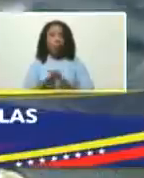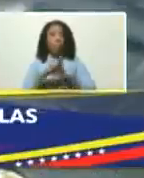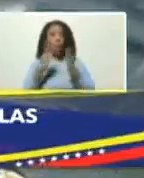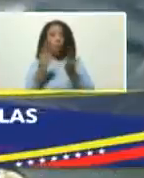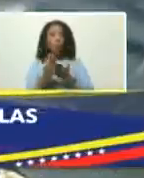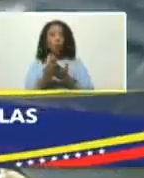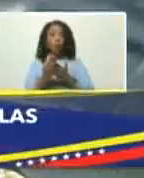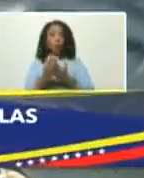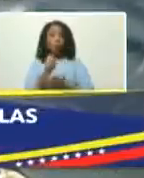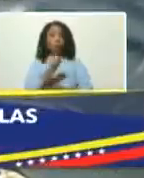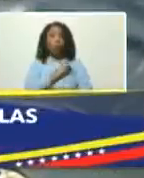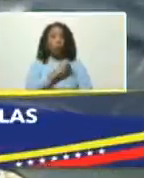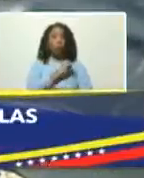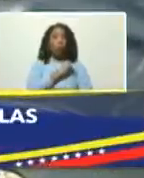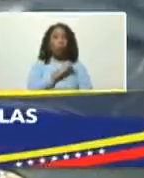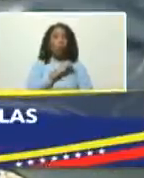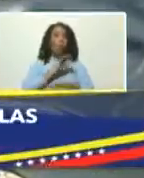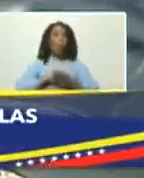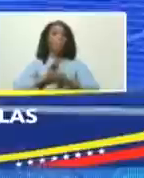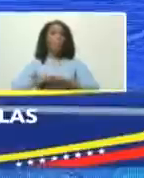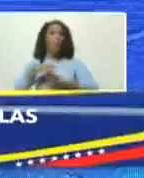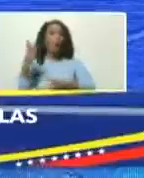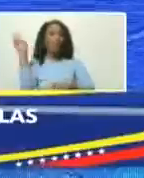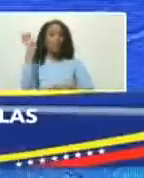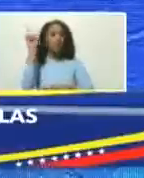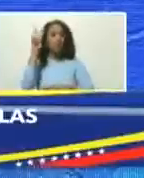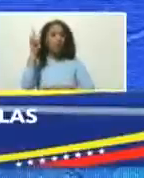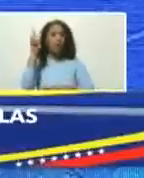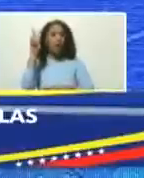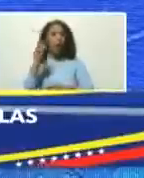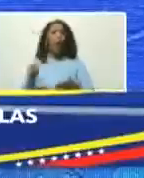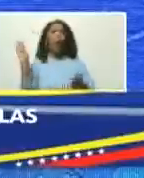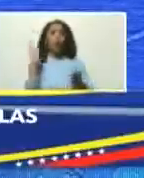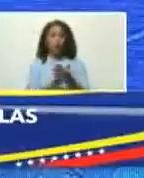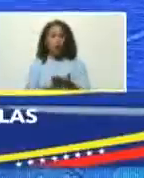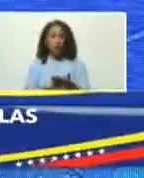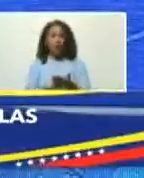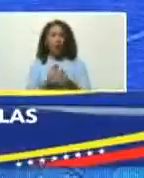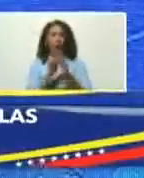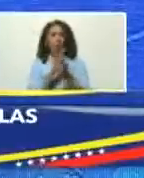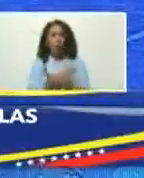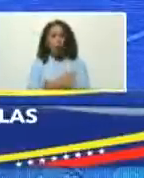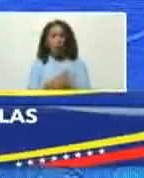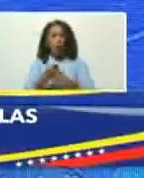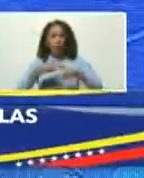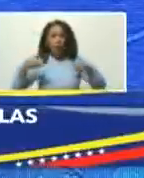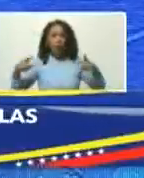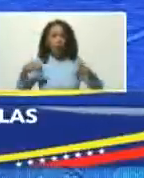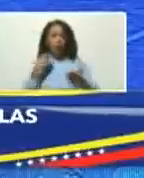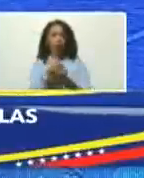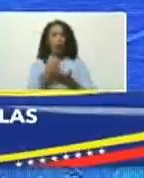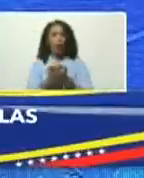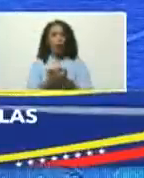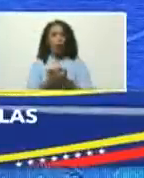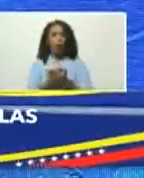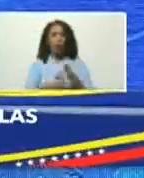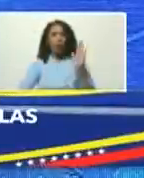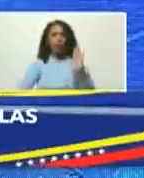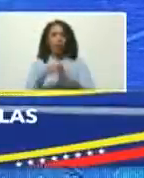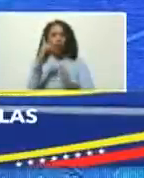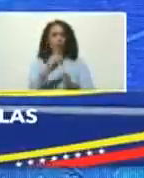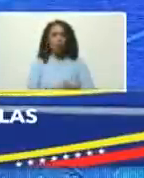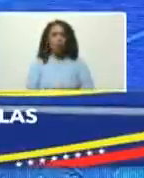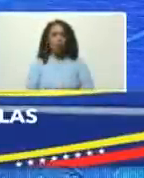va a temblar porque Venezuela ha vuelto al juego del crecimiento económico y del desarrollo